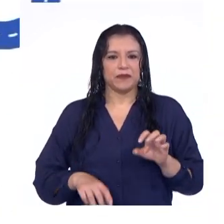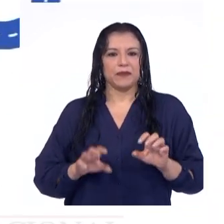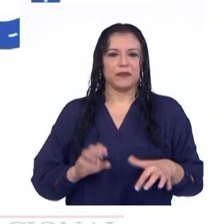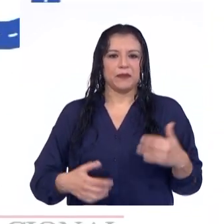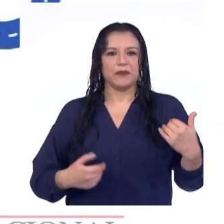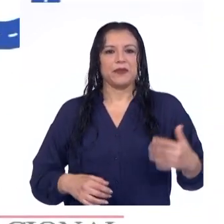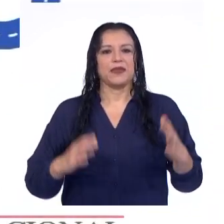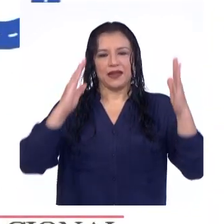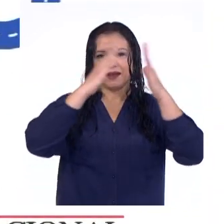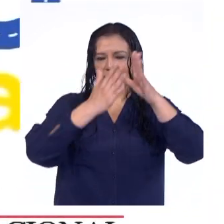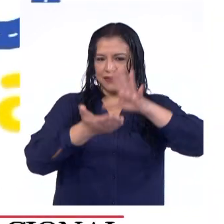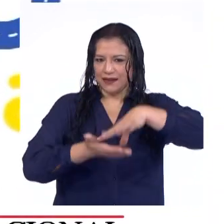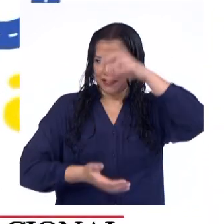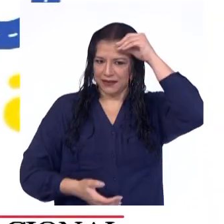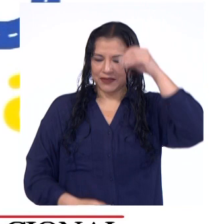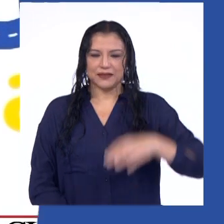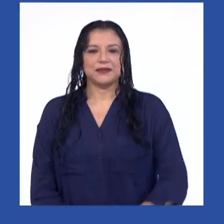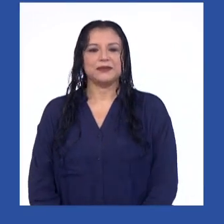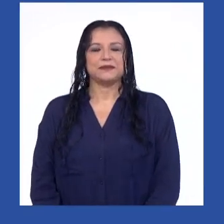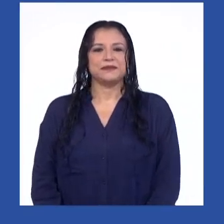¡Aprendo en casa!